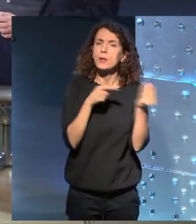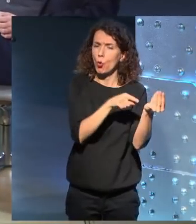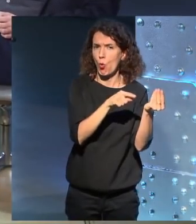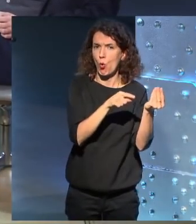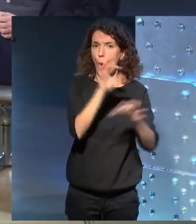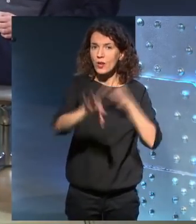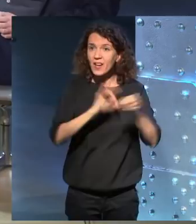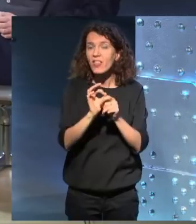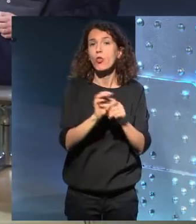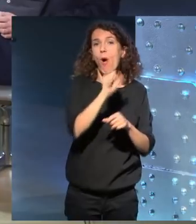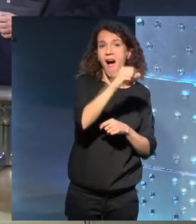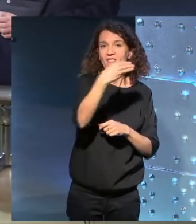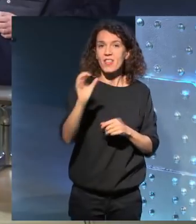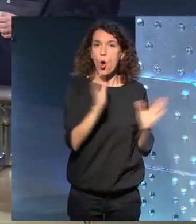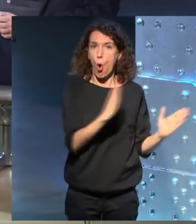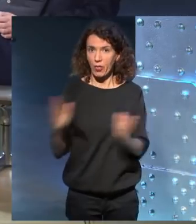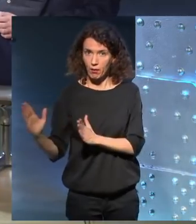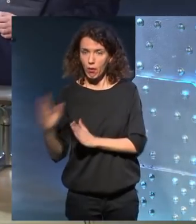organizado por orden alfabético.